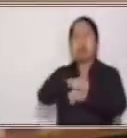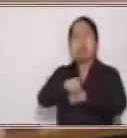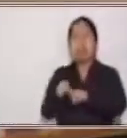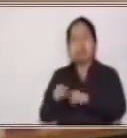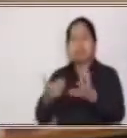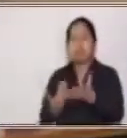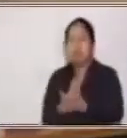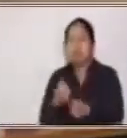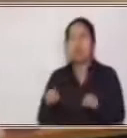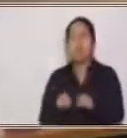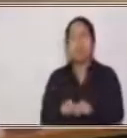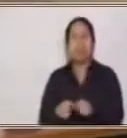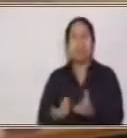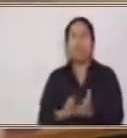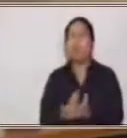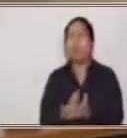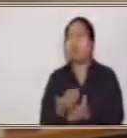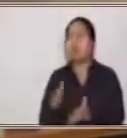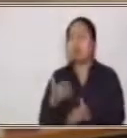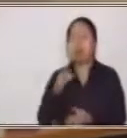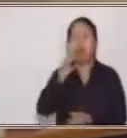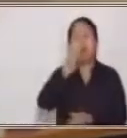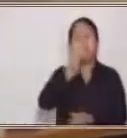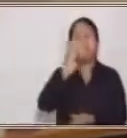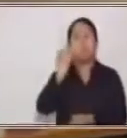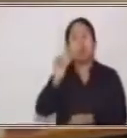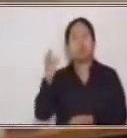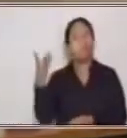zapatos nuevos, aproximadamente en 20 dólares.